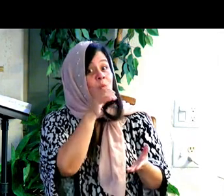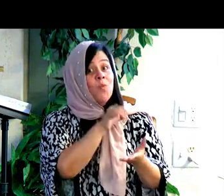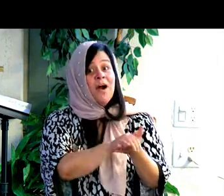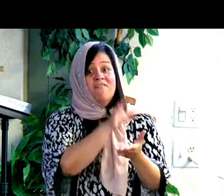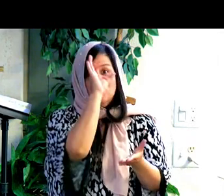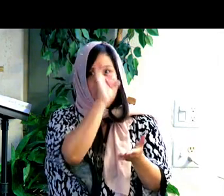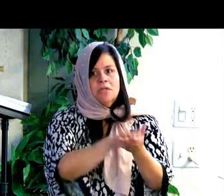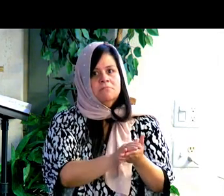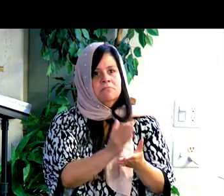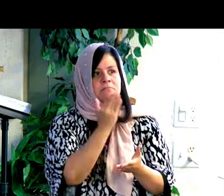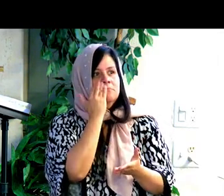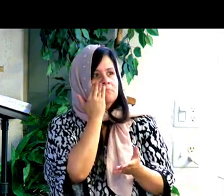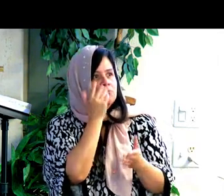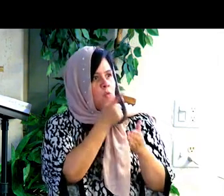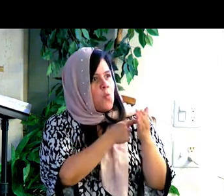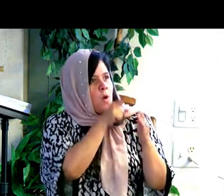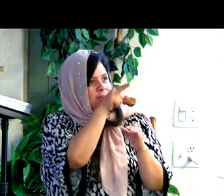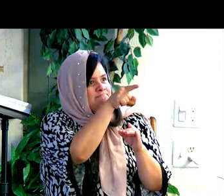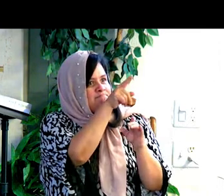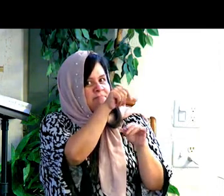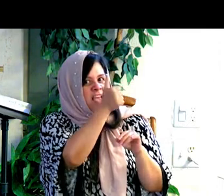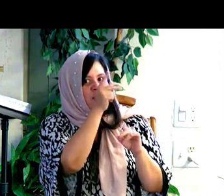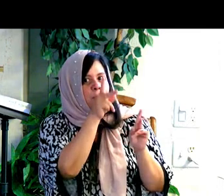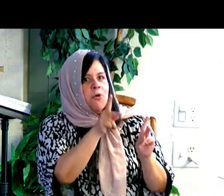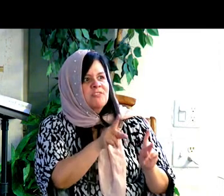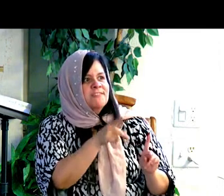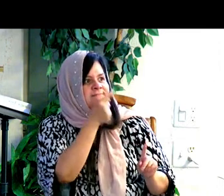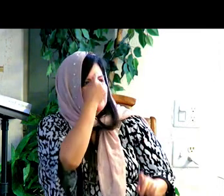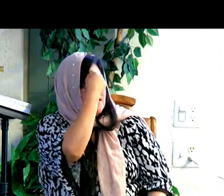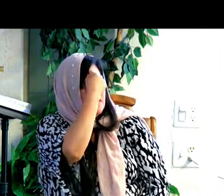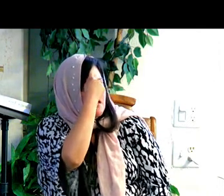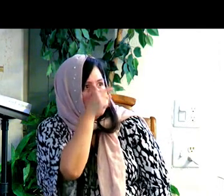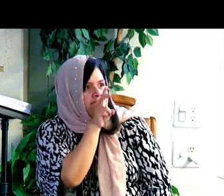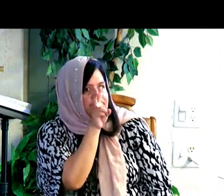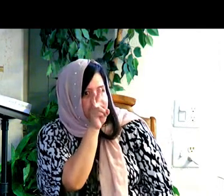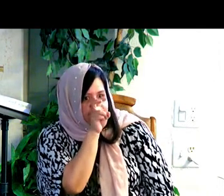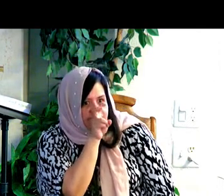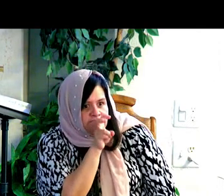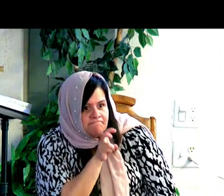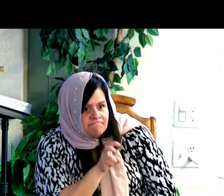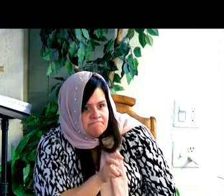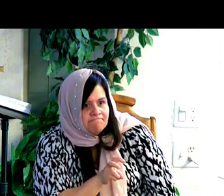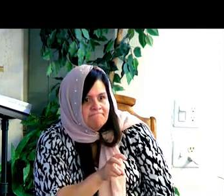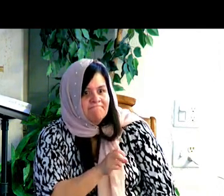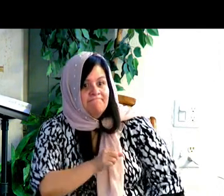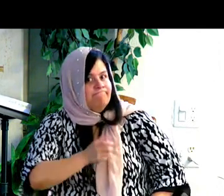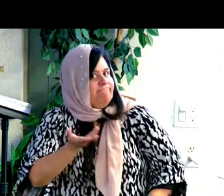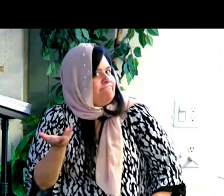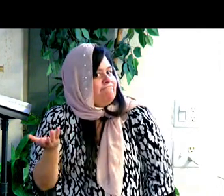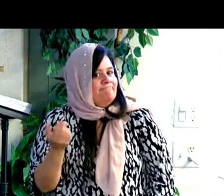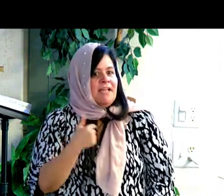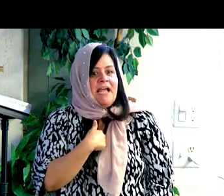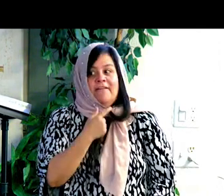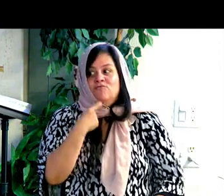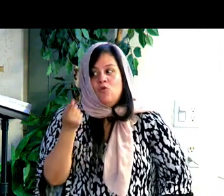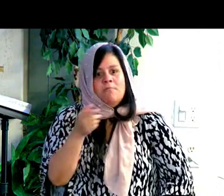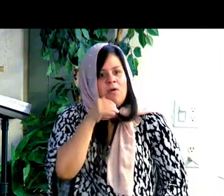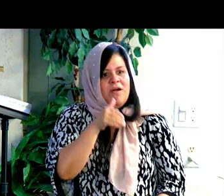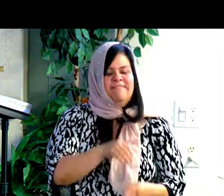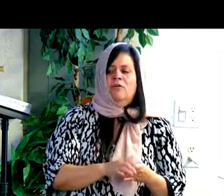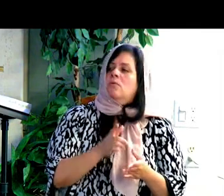al vernos pueden preguntarnos, ¿Por qué estás pensando esto? I said, you know, I've said like, what are you talking about?